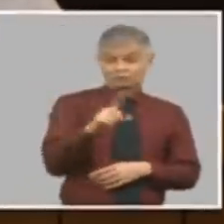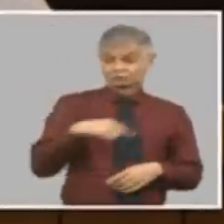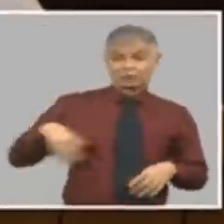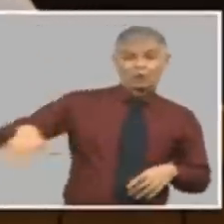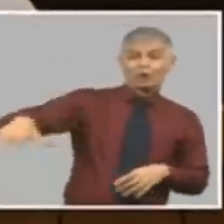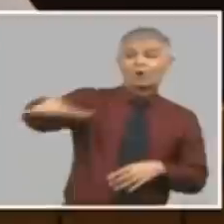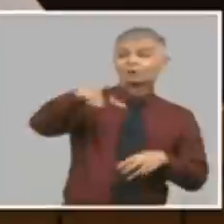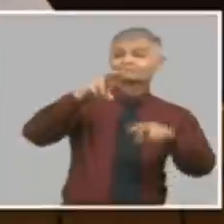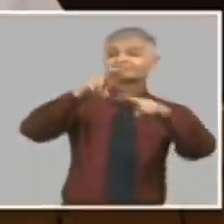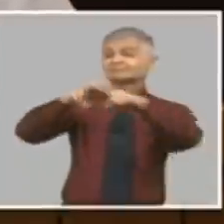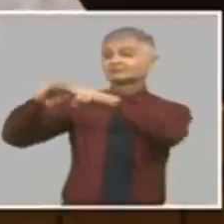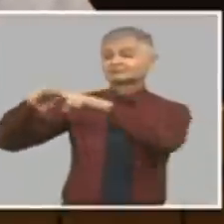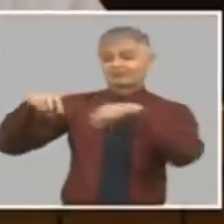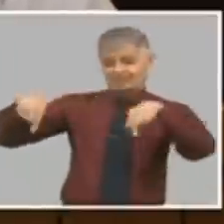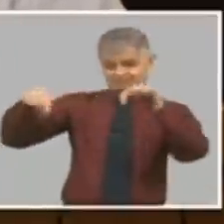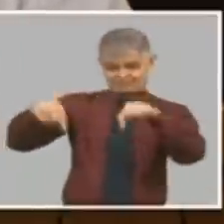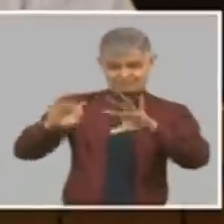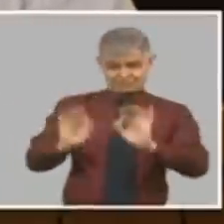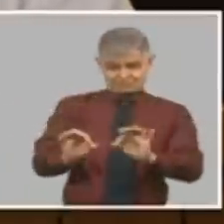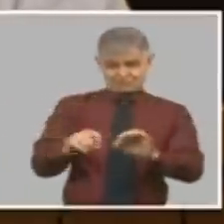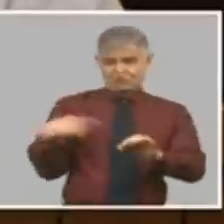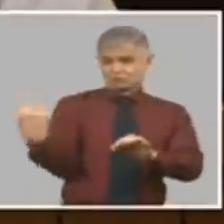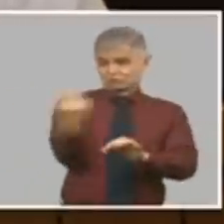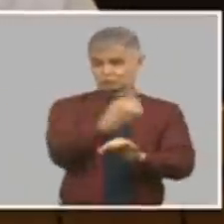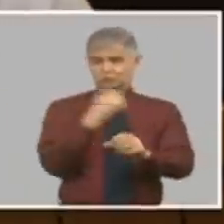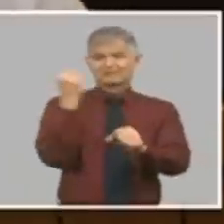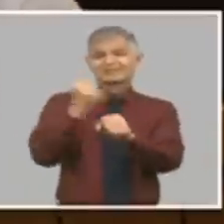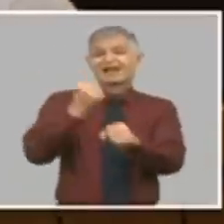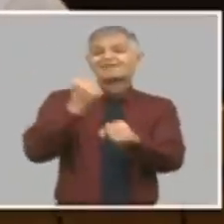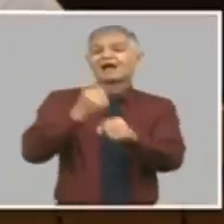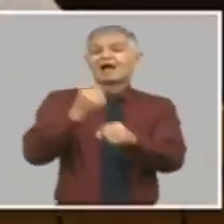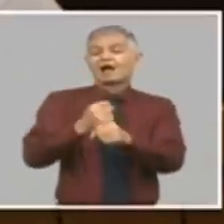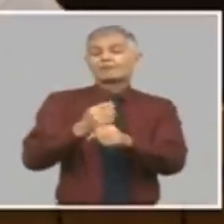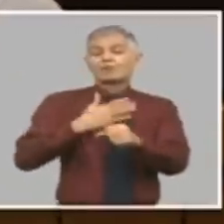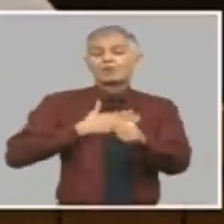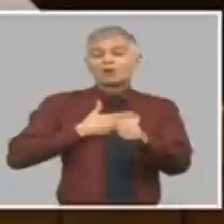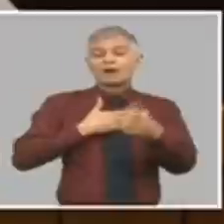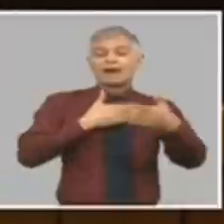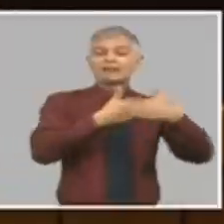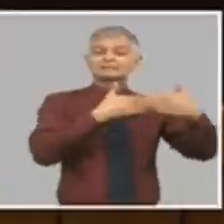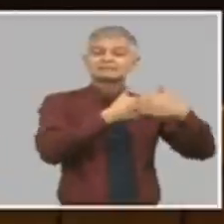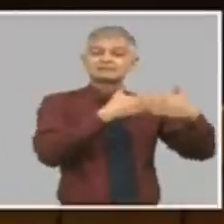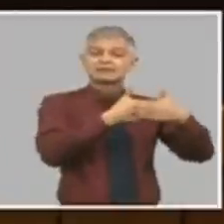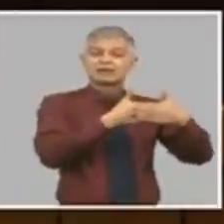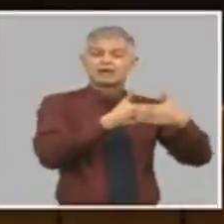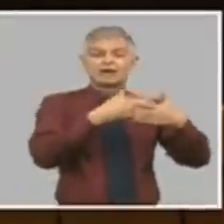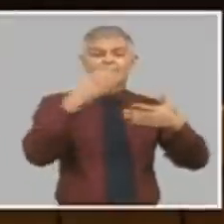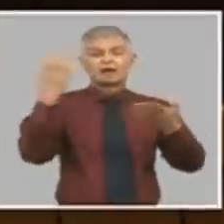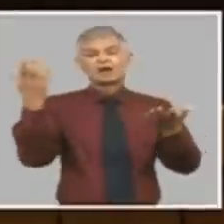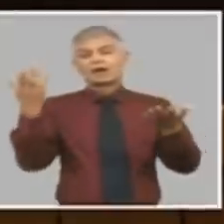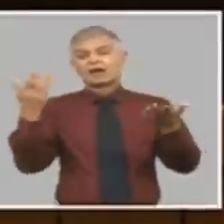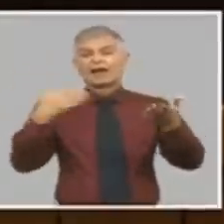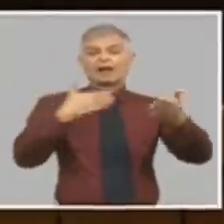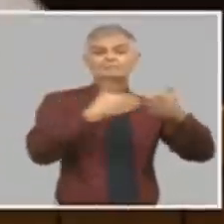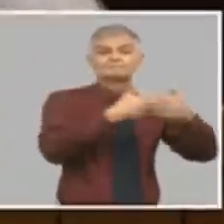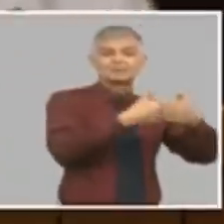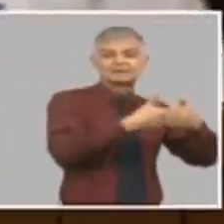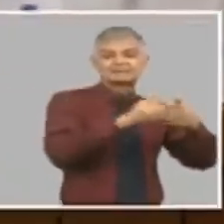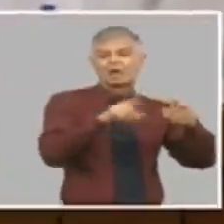somos trabajadores del sector estatal tanto empresarial como presupuestado